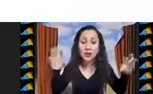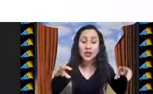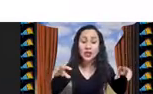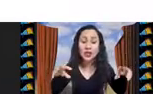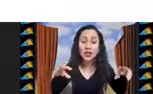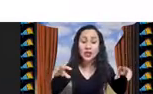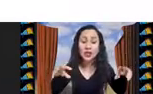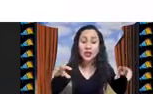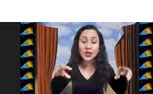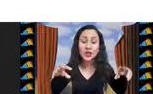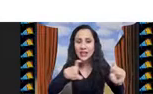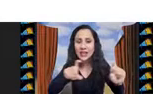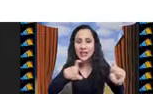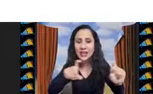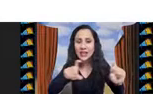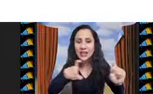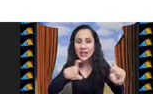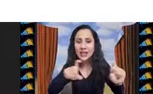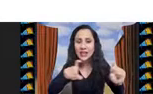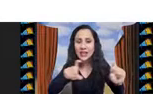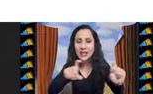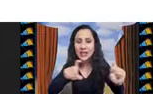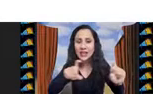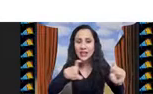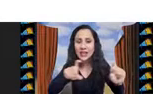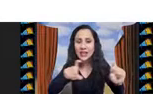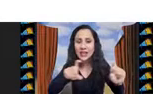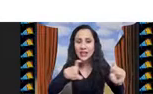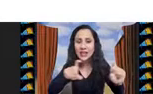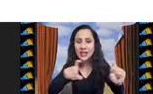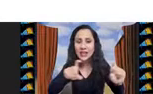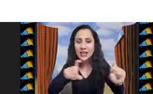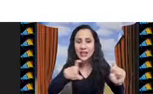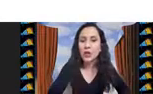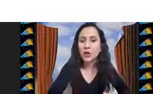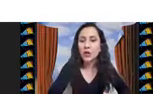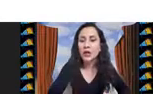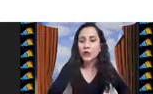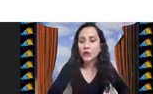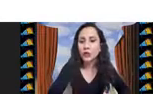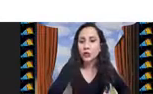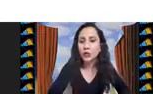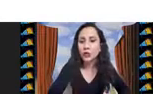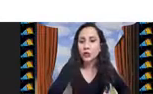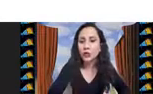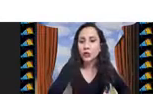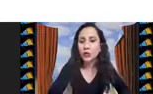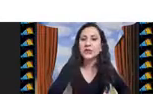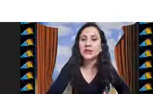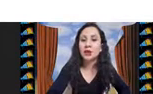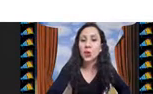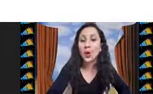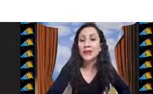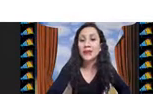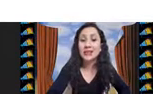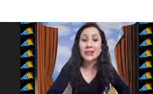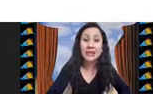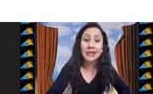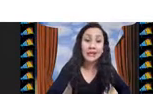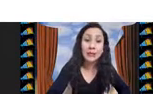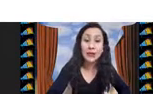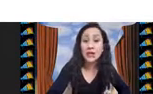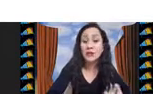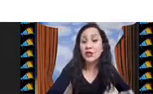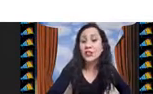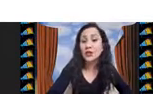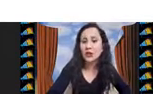tener ceros y unos, y para cada vector yo evaluaría cuál es el valor de la función objetivo, es decir, cuál es